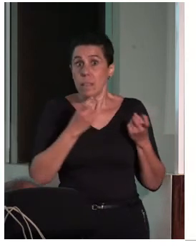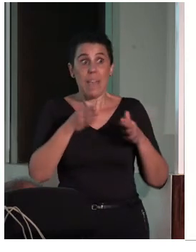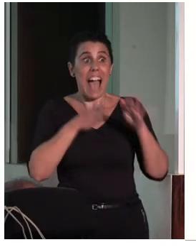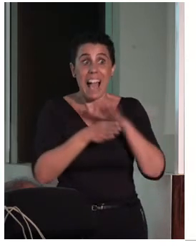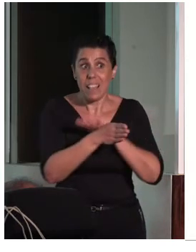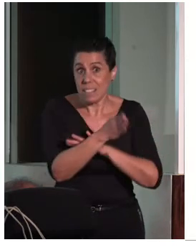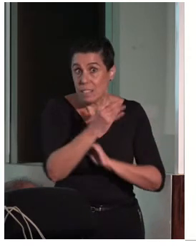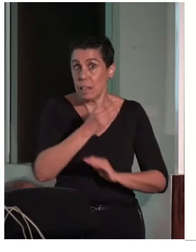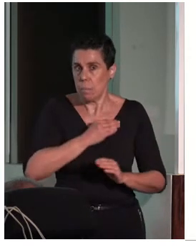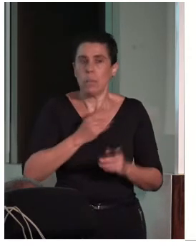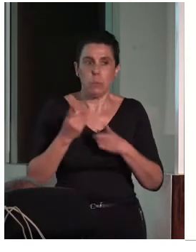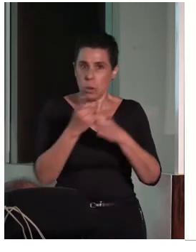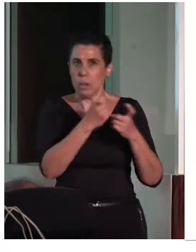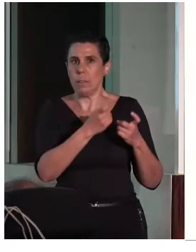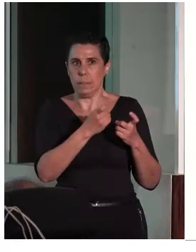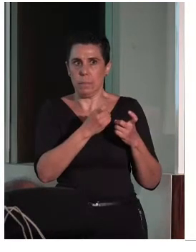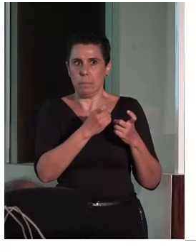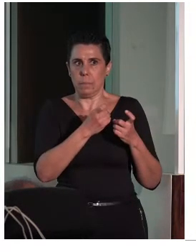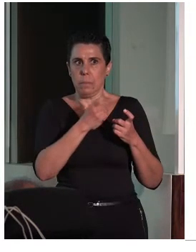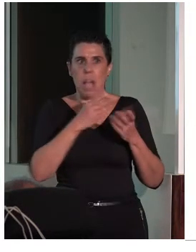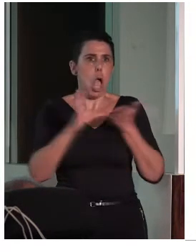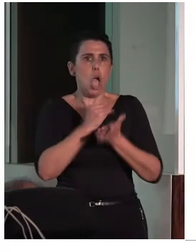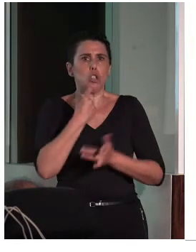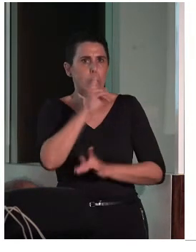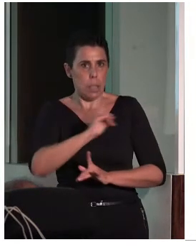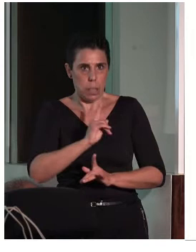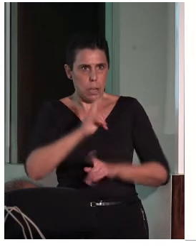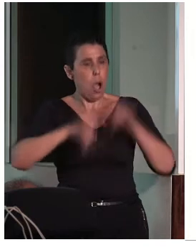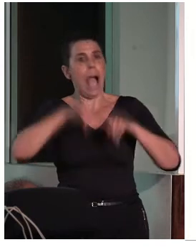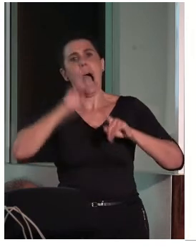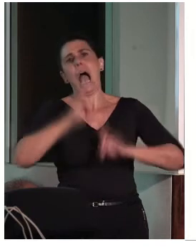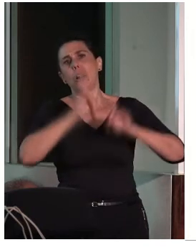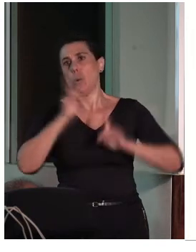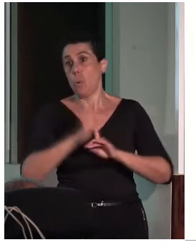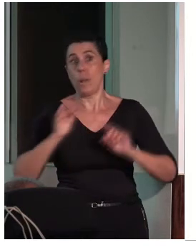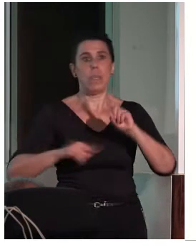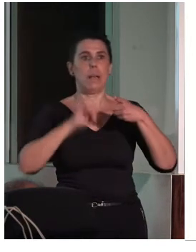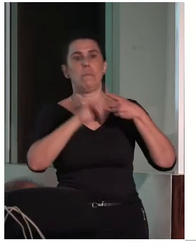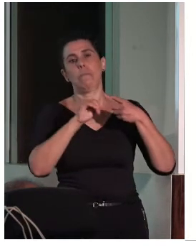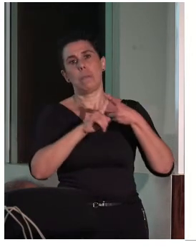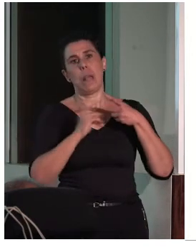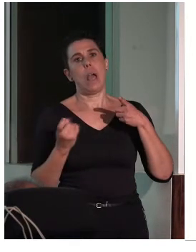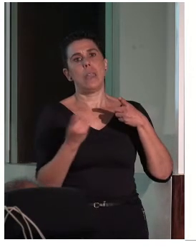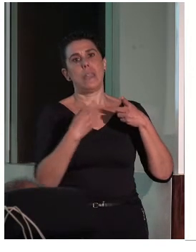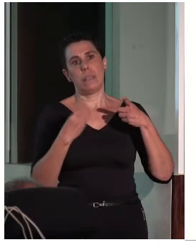patrimonio, pero yo voy a señalar varias, muy rápidas. La primera de ellas es la necesidad de información,